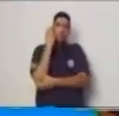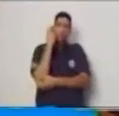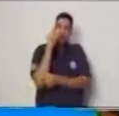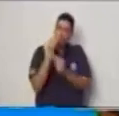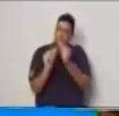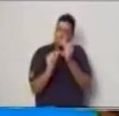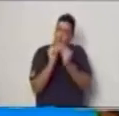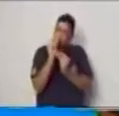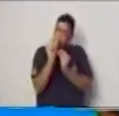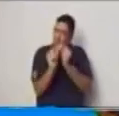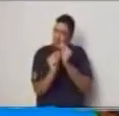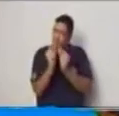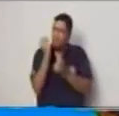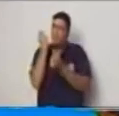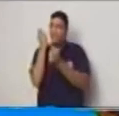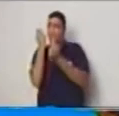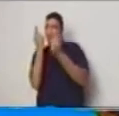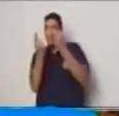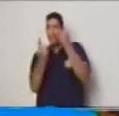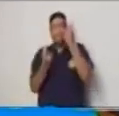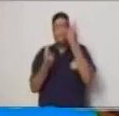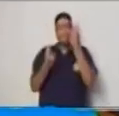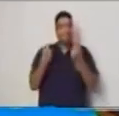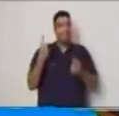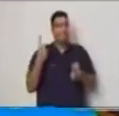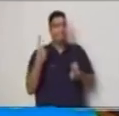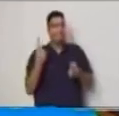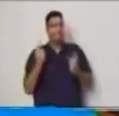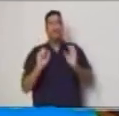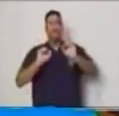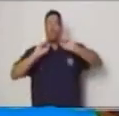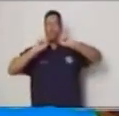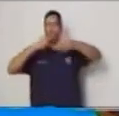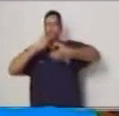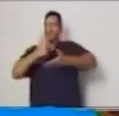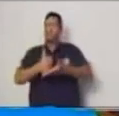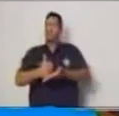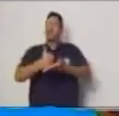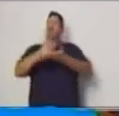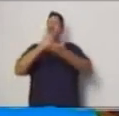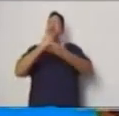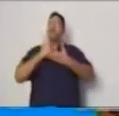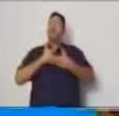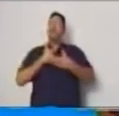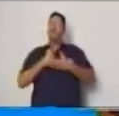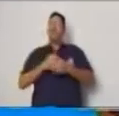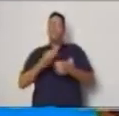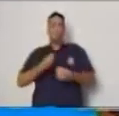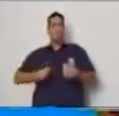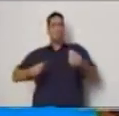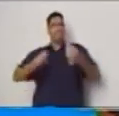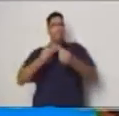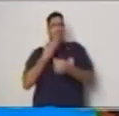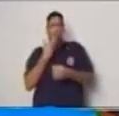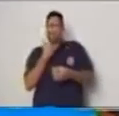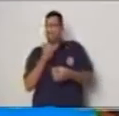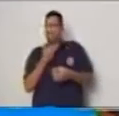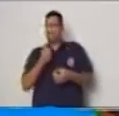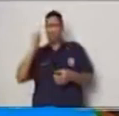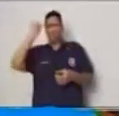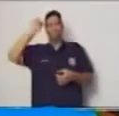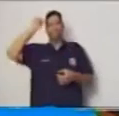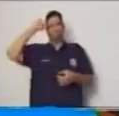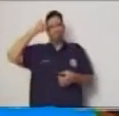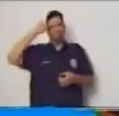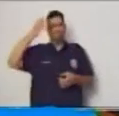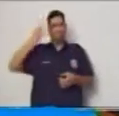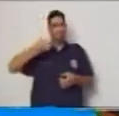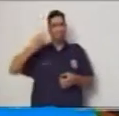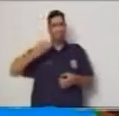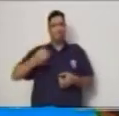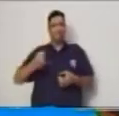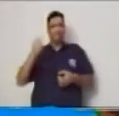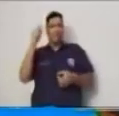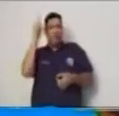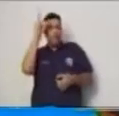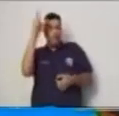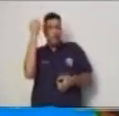respuesta a interrogantes nos permitirá un mayor afianza en el pensamiento lógico-matemático